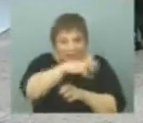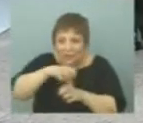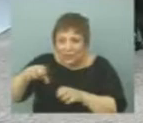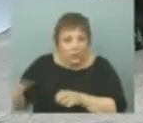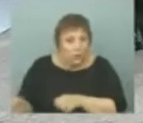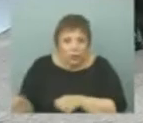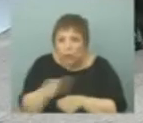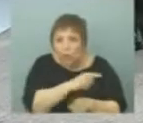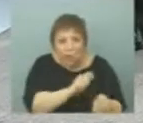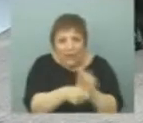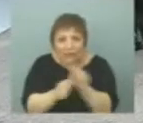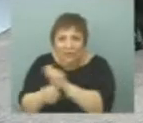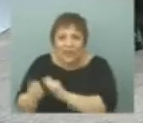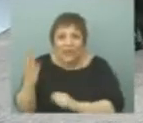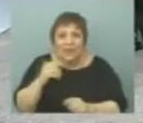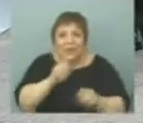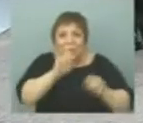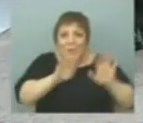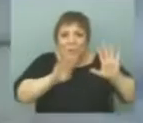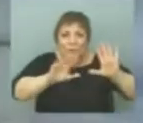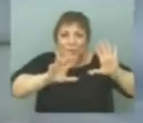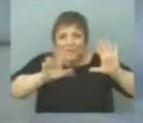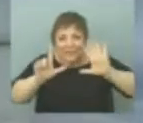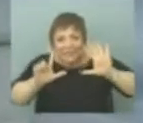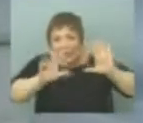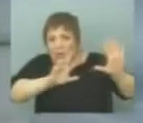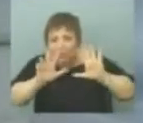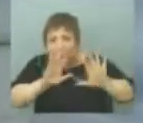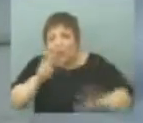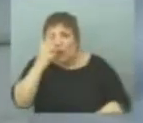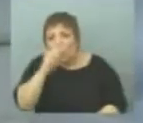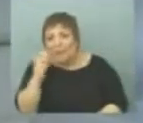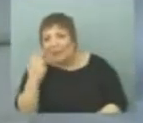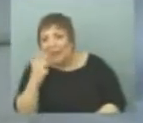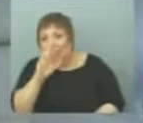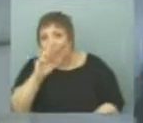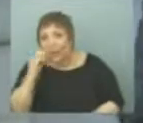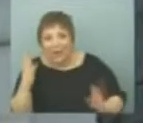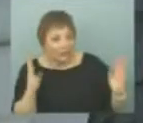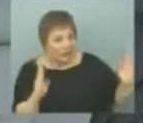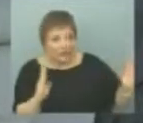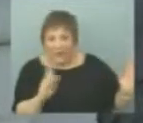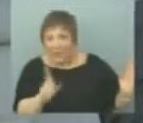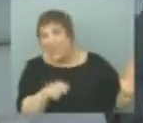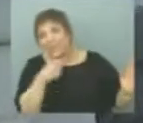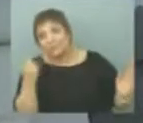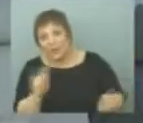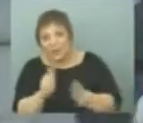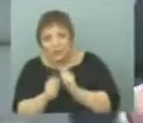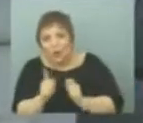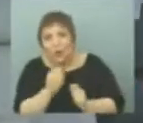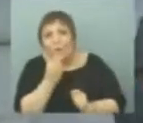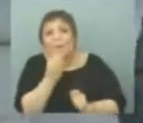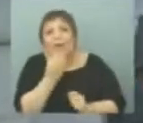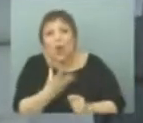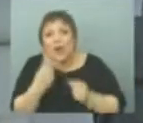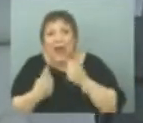todas las reformas hechas entre el año 87, 88 y el año 2003, 2004. No hay reformas posteriores, salvo alguna mejora en alguna